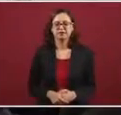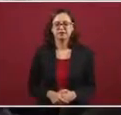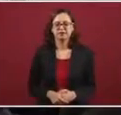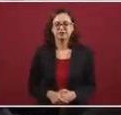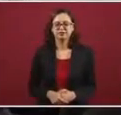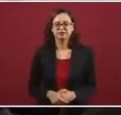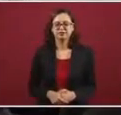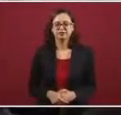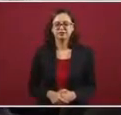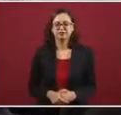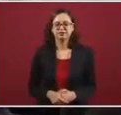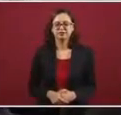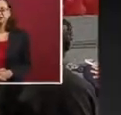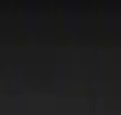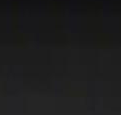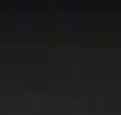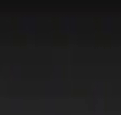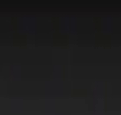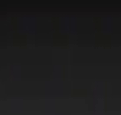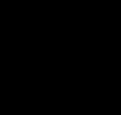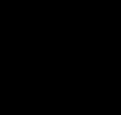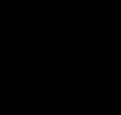Muchas gracias, Patricia.